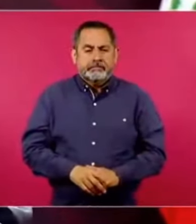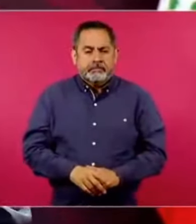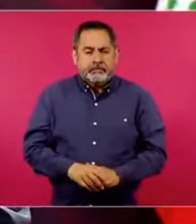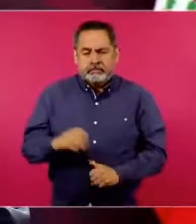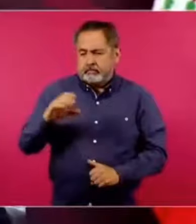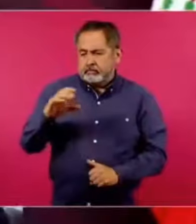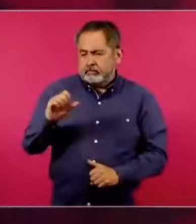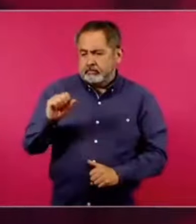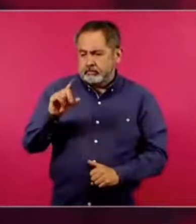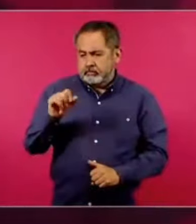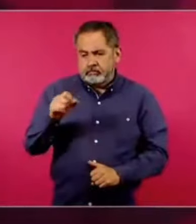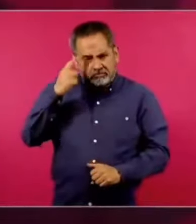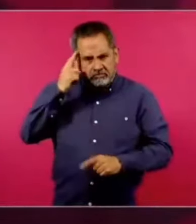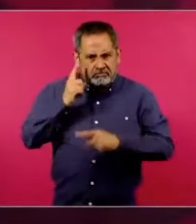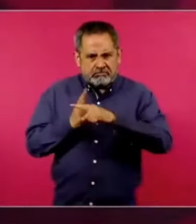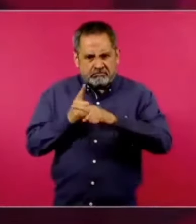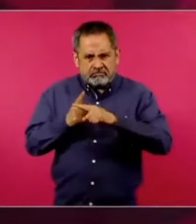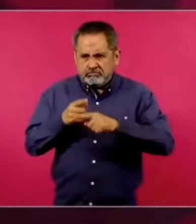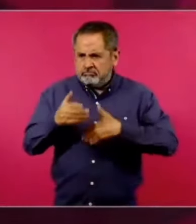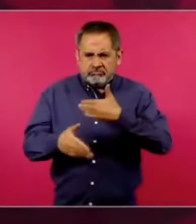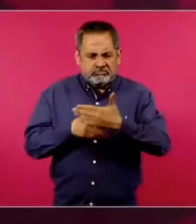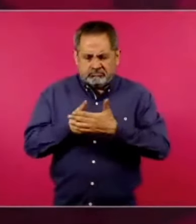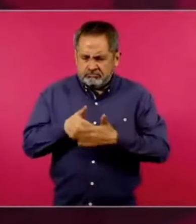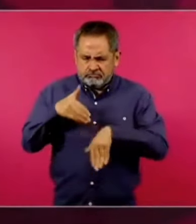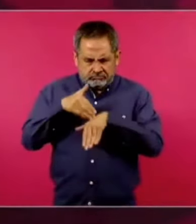progresista y además institucional.